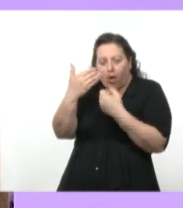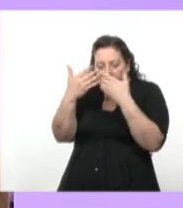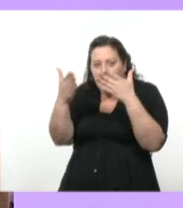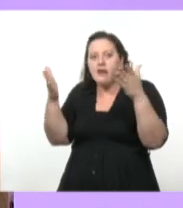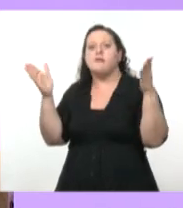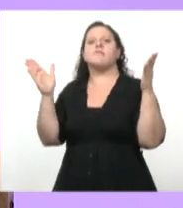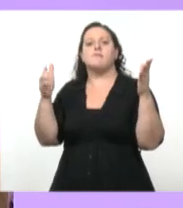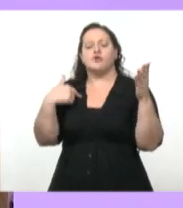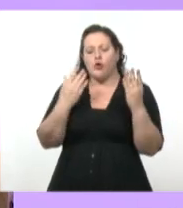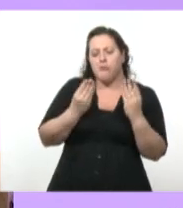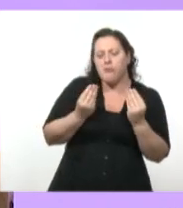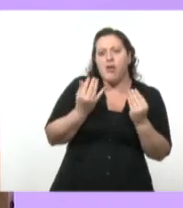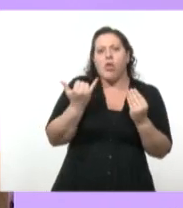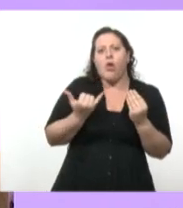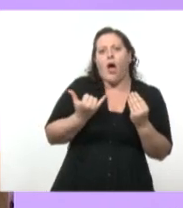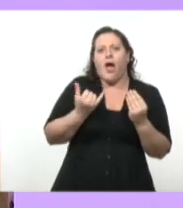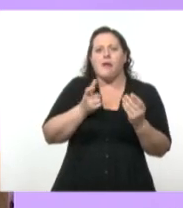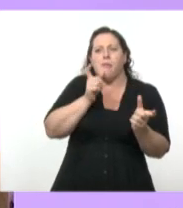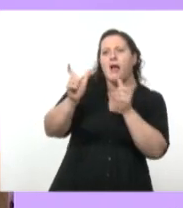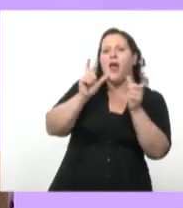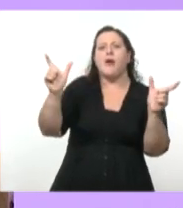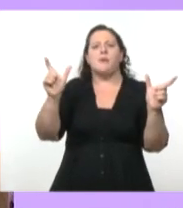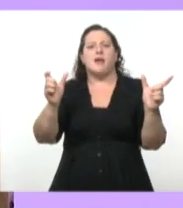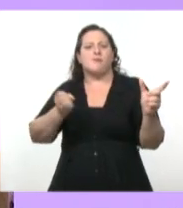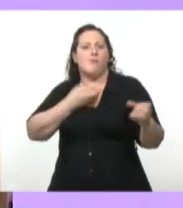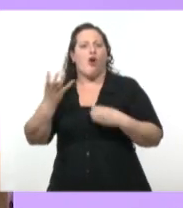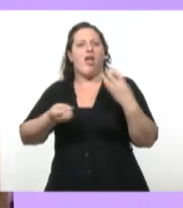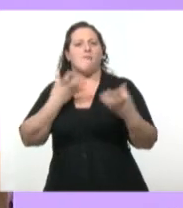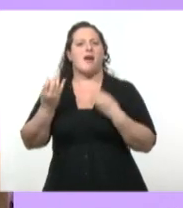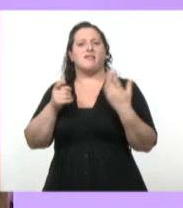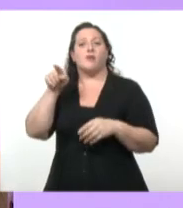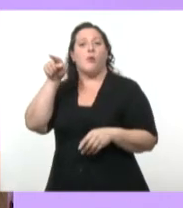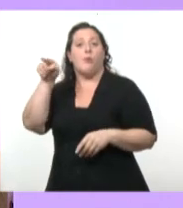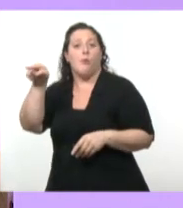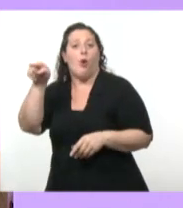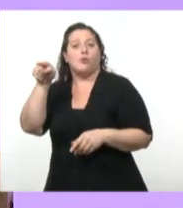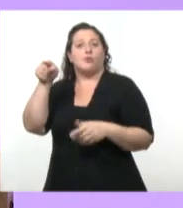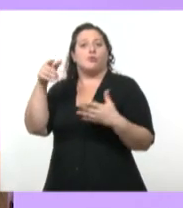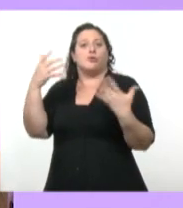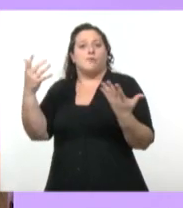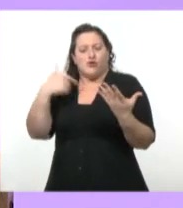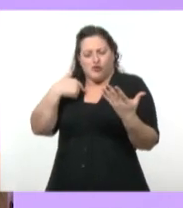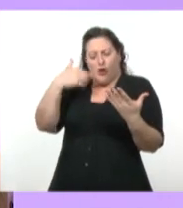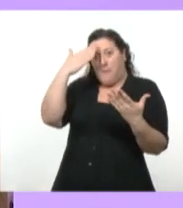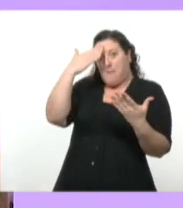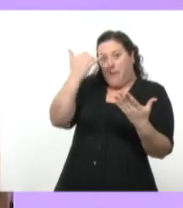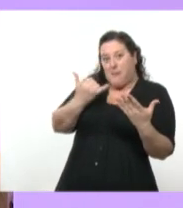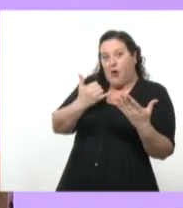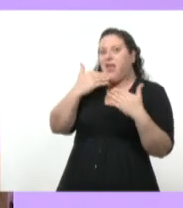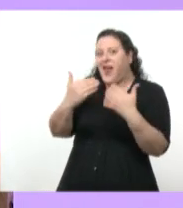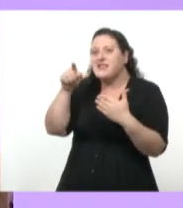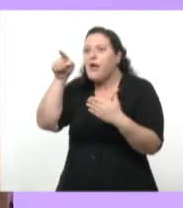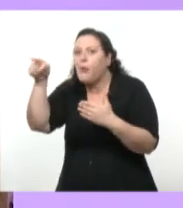Solo tú haces de mi memoria Una viajera fascinada Un fuego